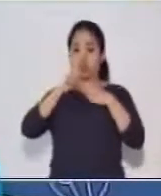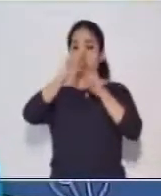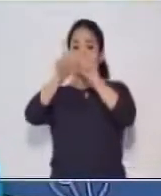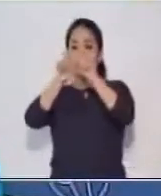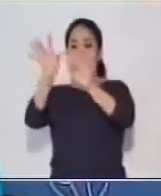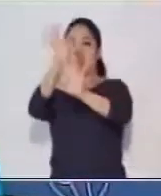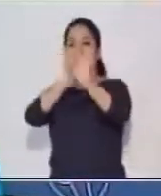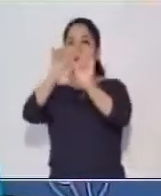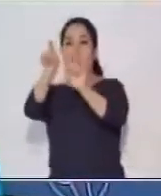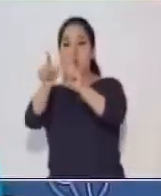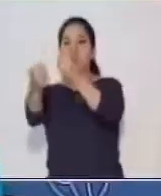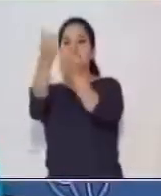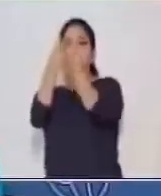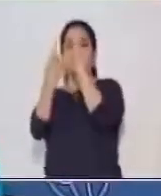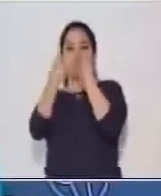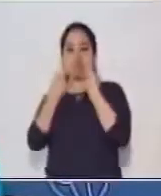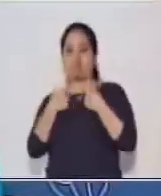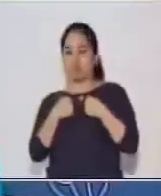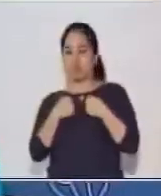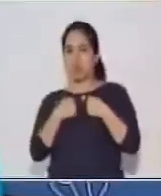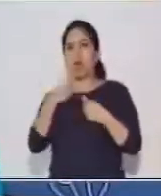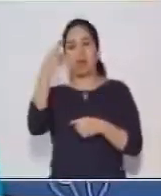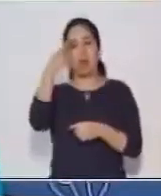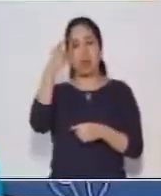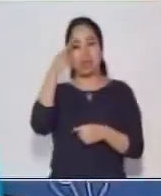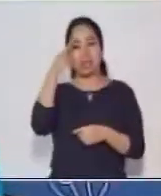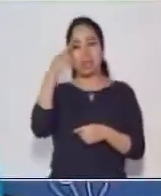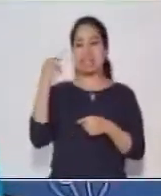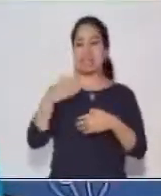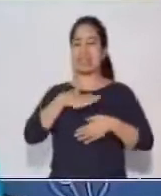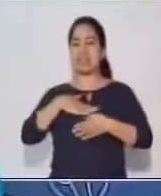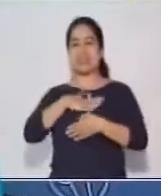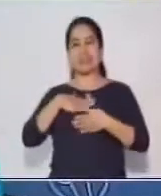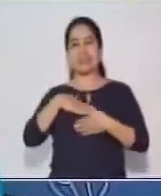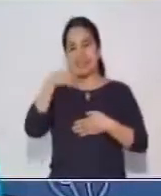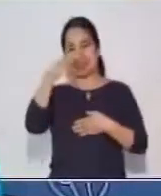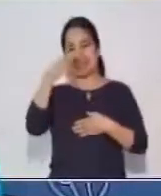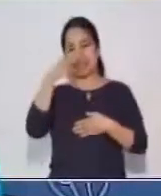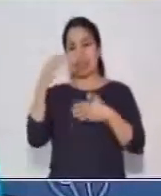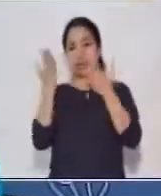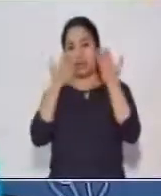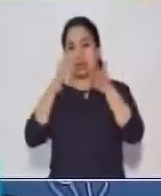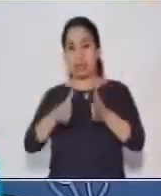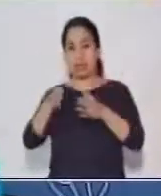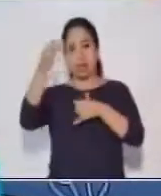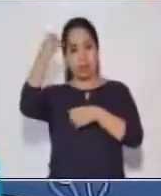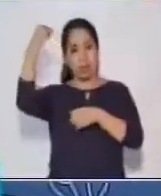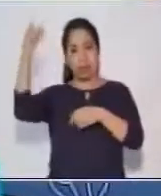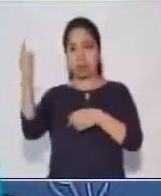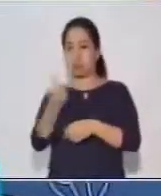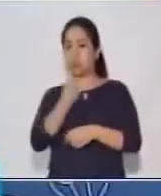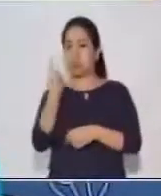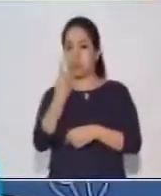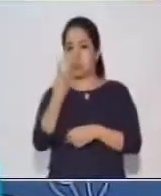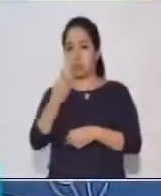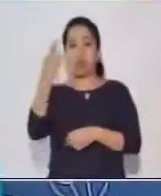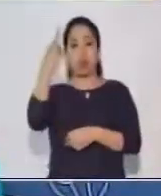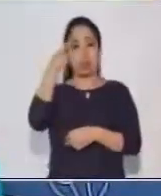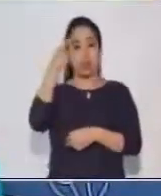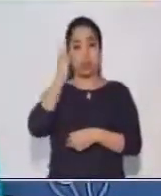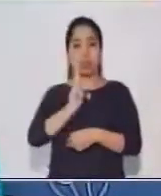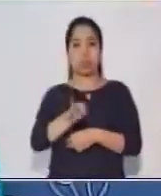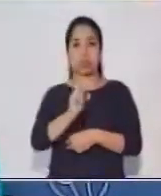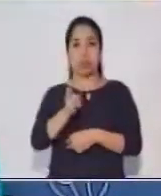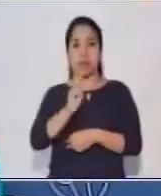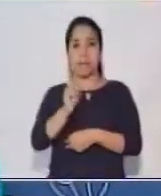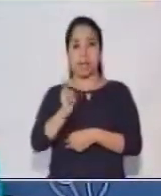hagan a ellos. Acuérdense que es muy divertido estudiar y aprender. Y la imaginación también es muy importante. Les recuerdo como siempre